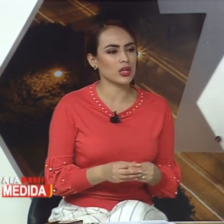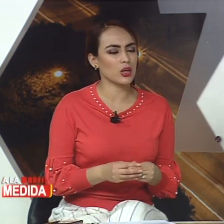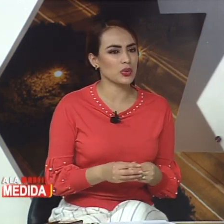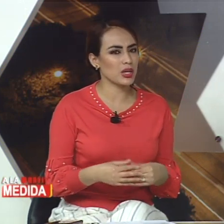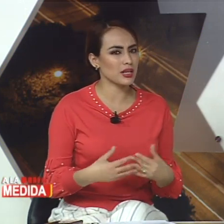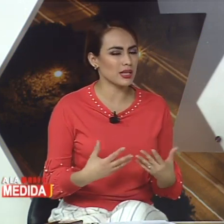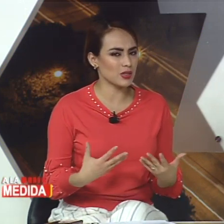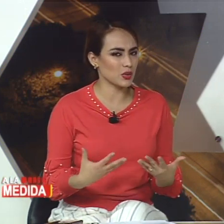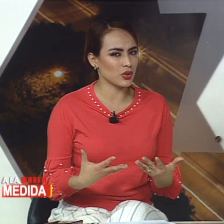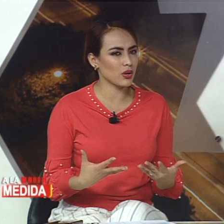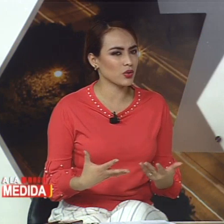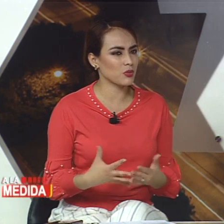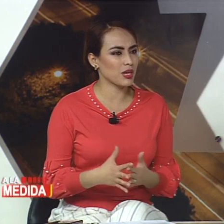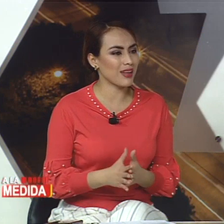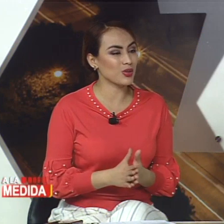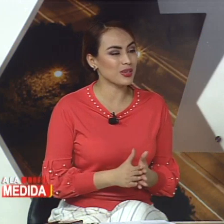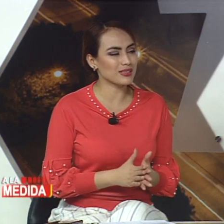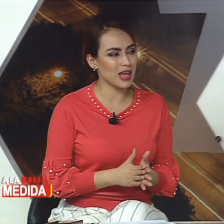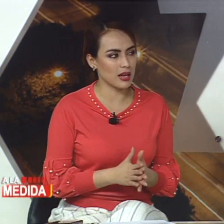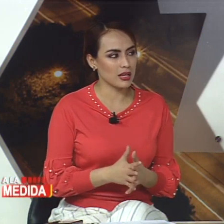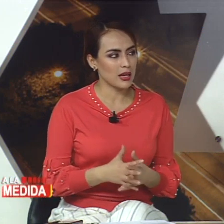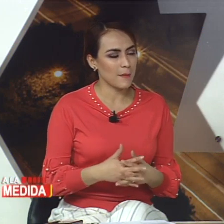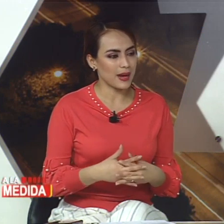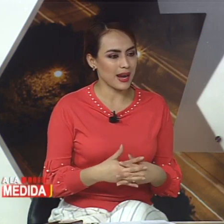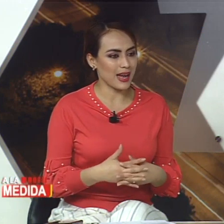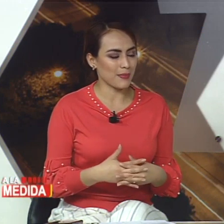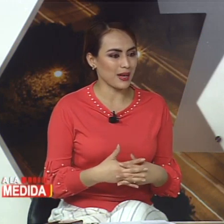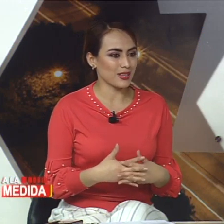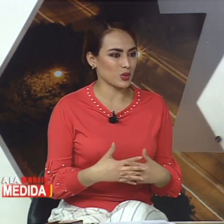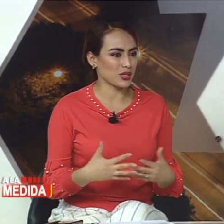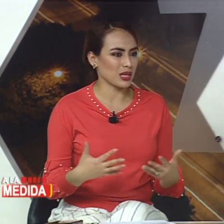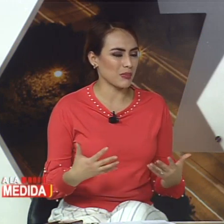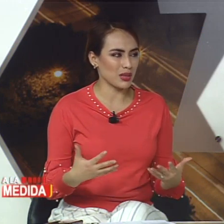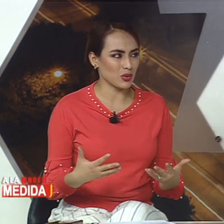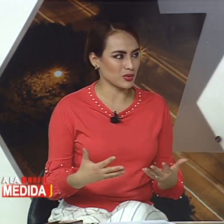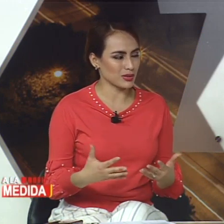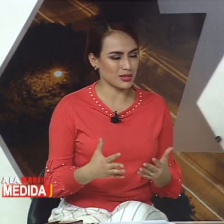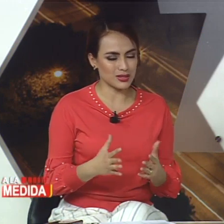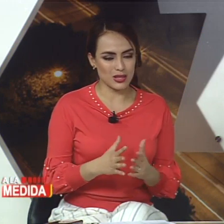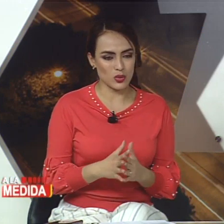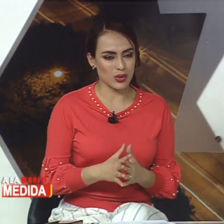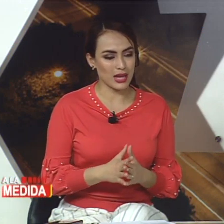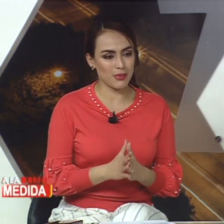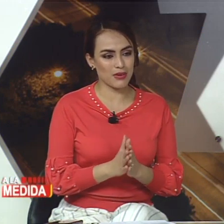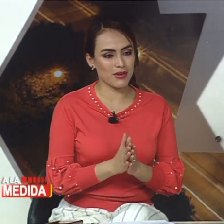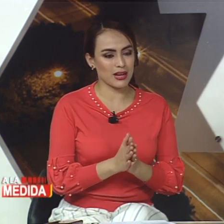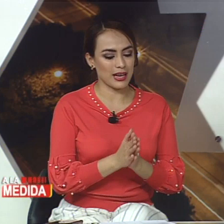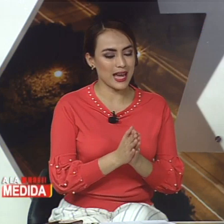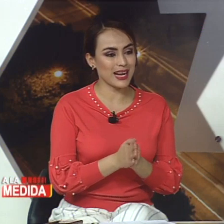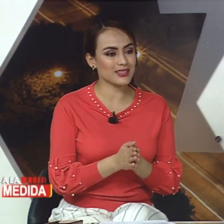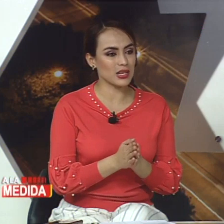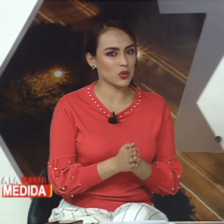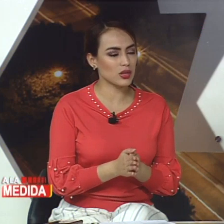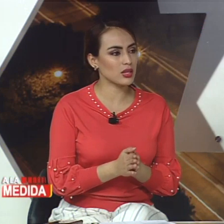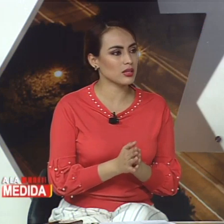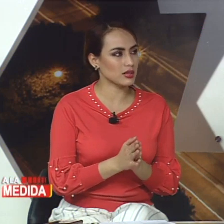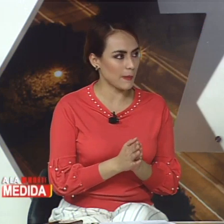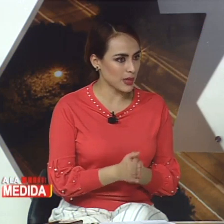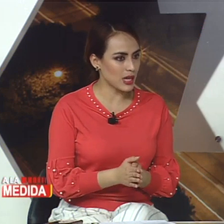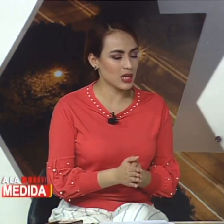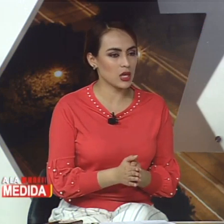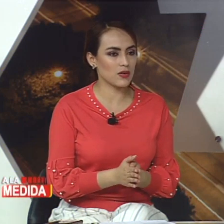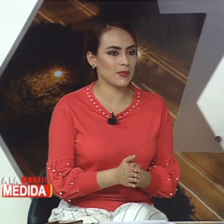y creo que incluso la situación económica no está para estos incrementos, sin duda hay que privilegiar la salud